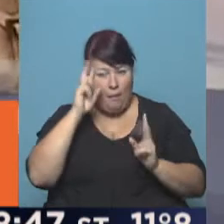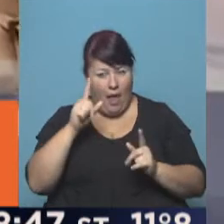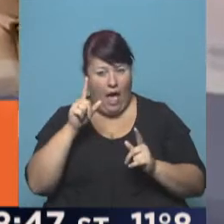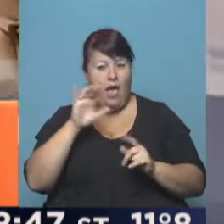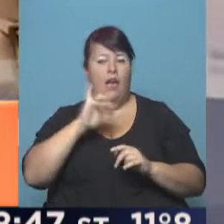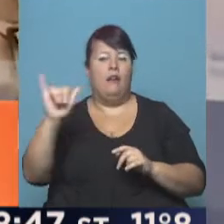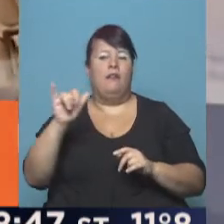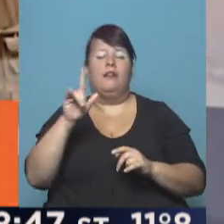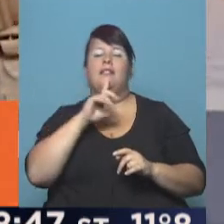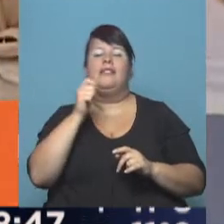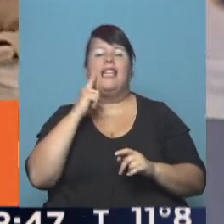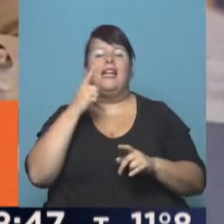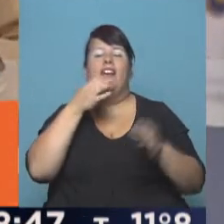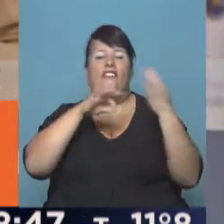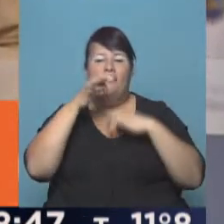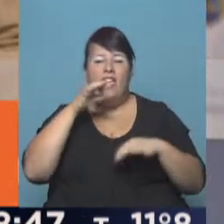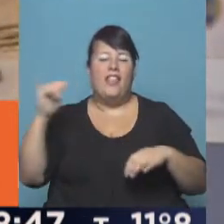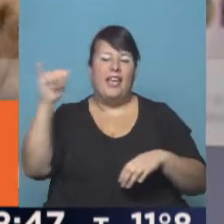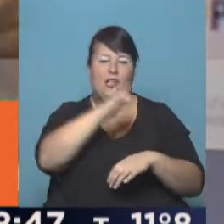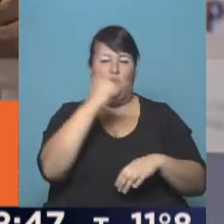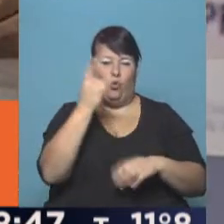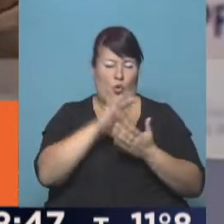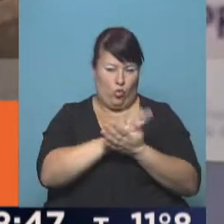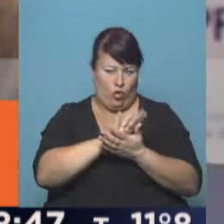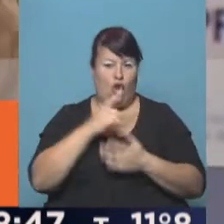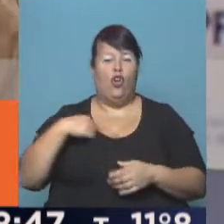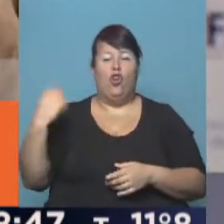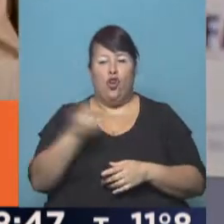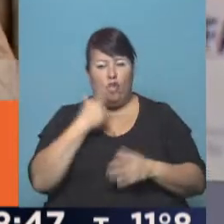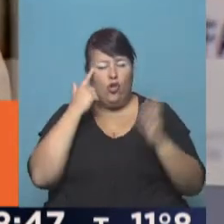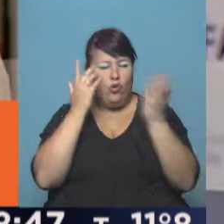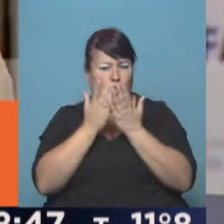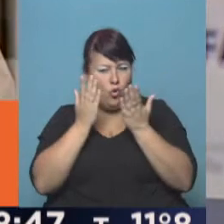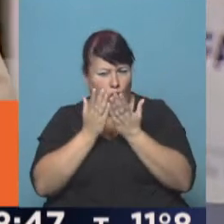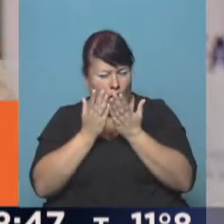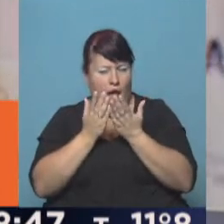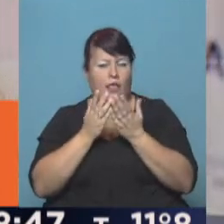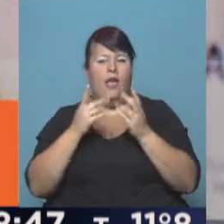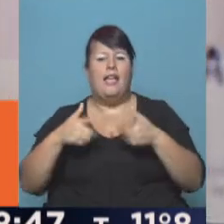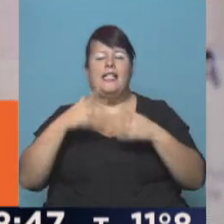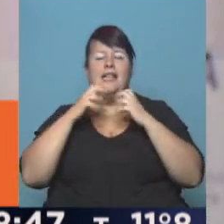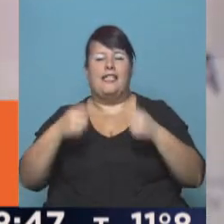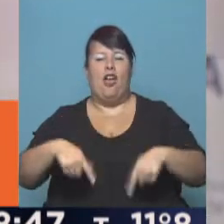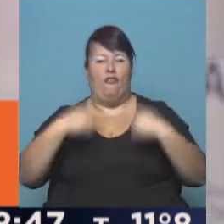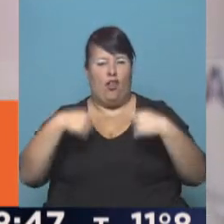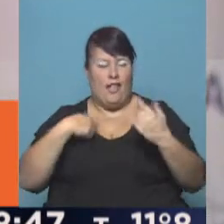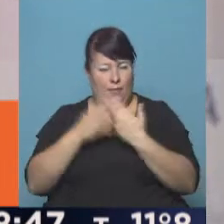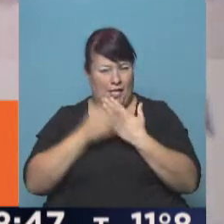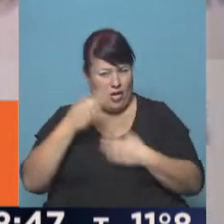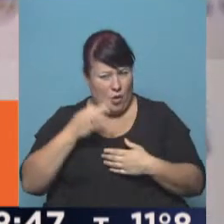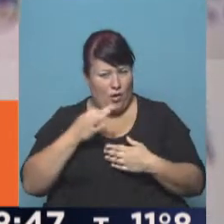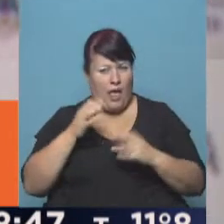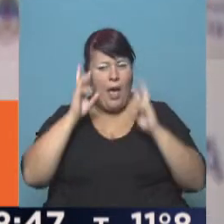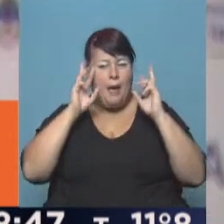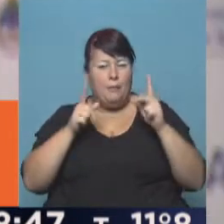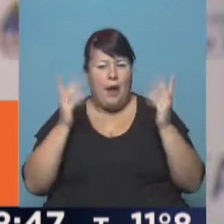declara TAI, que es tráfico aéreo ilegal. Nosotros hemos hecho un estudio, Secretaría de Fronteras de nuestro Ministerio ha hecho